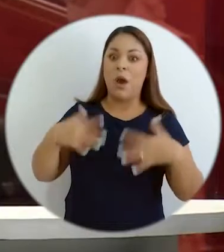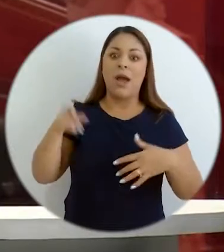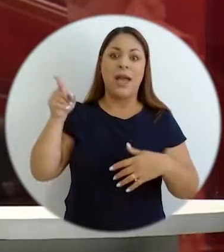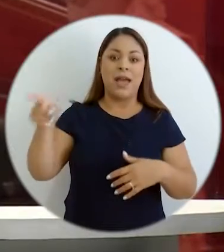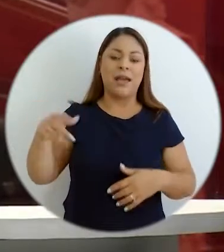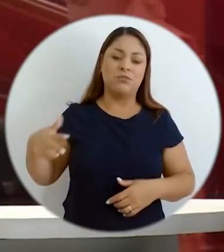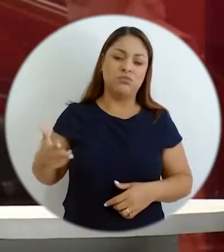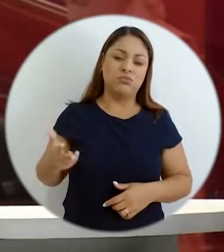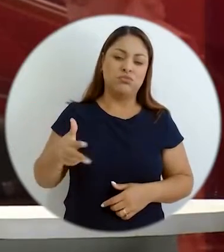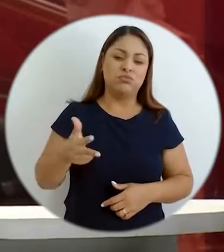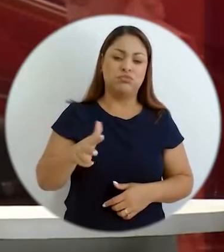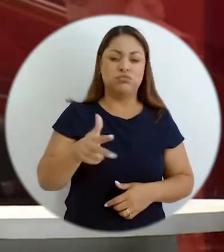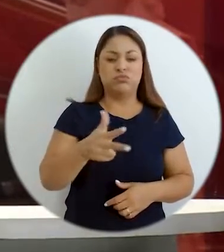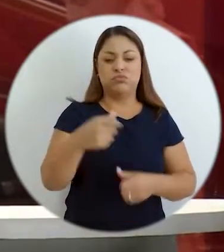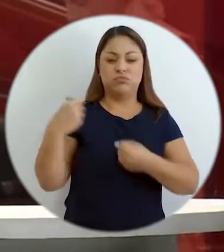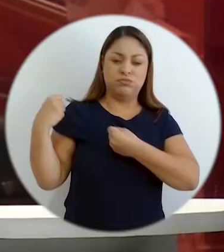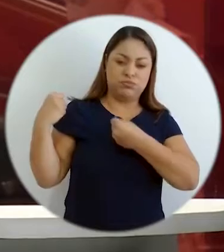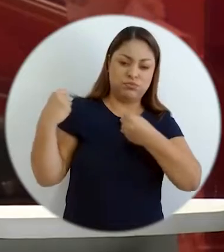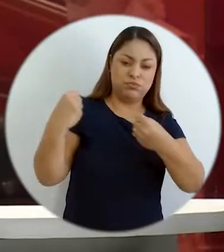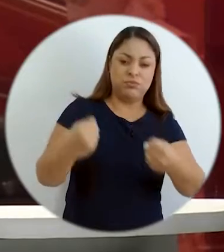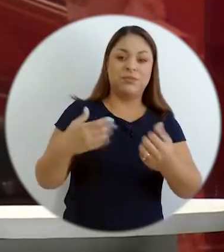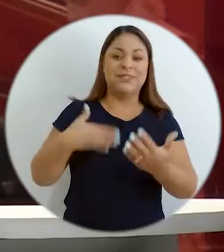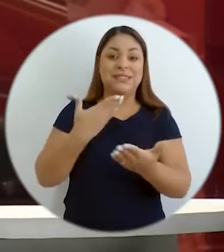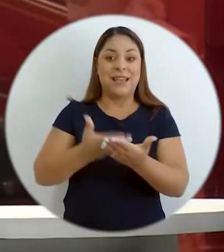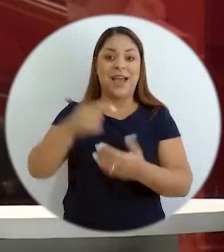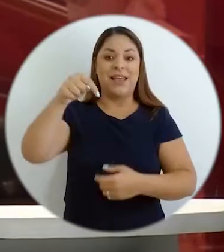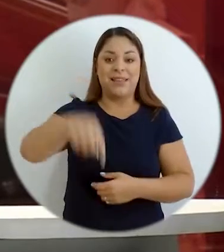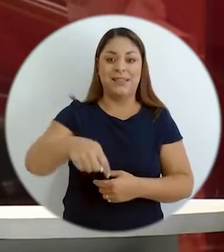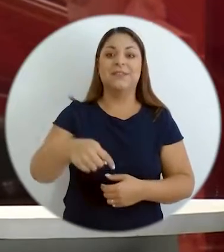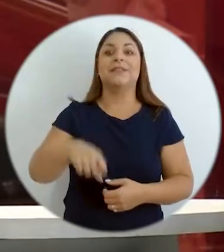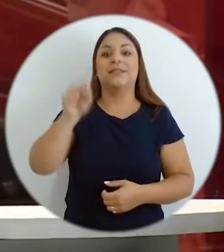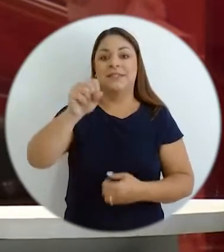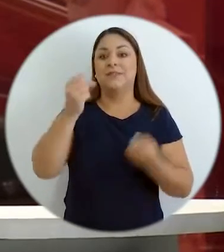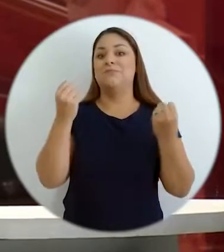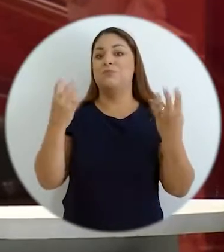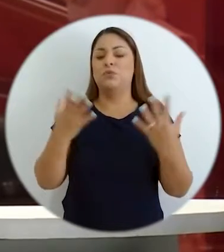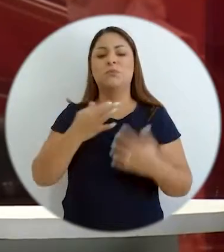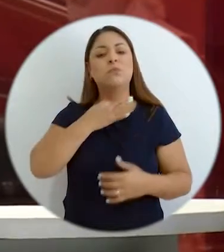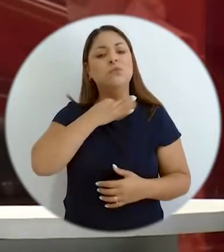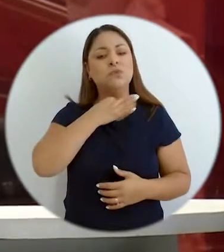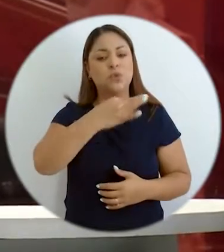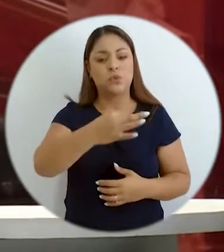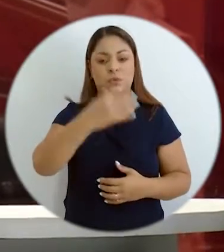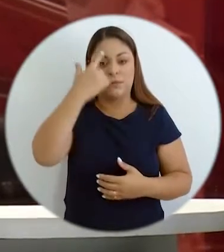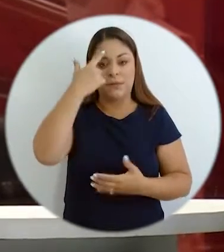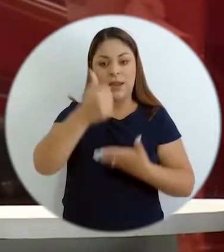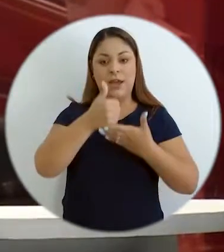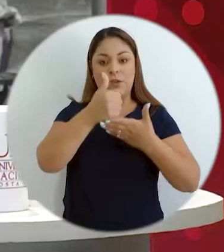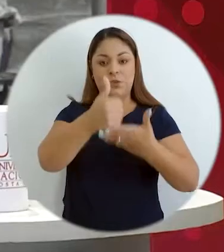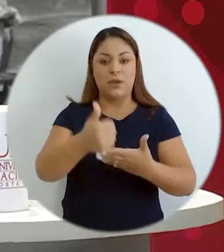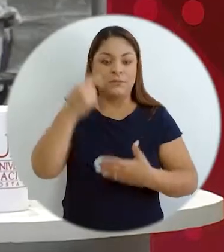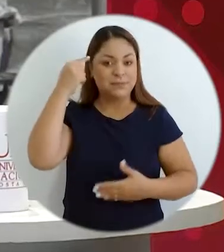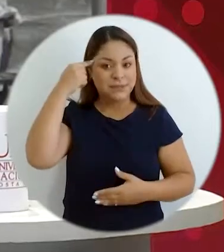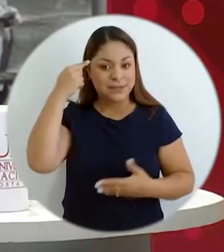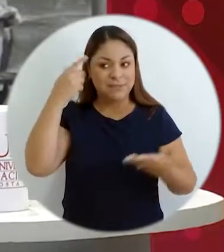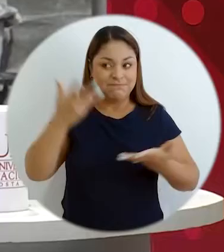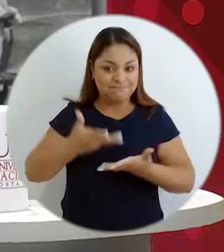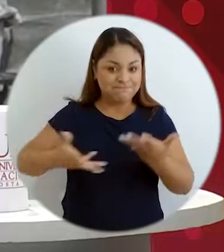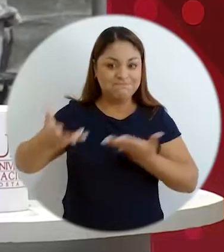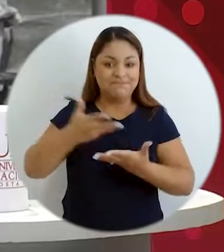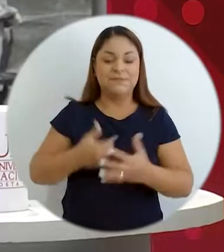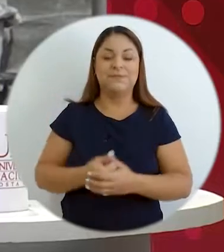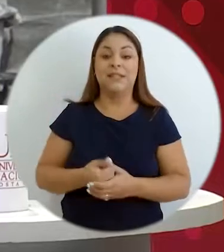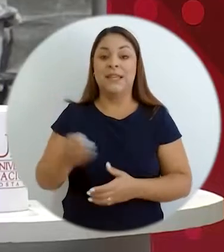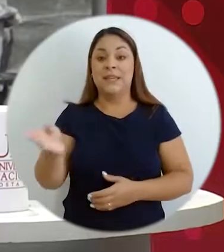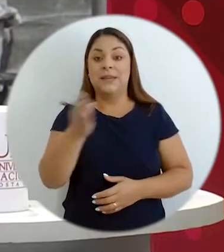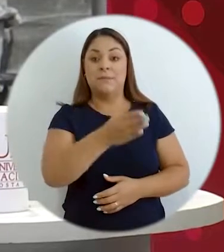buena manejada para llegar acá. Bastante, bastante. Con todo gusto y vamos a ver cómo contribuimos al pensamiento. Gracias. Y también